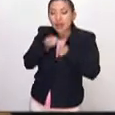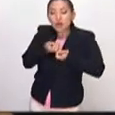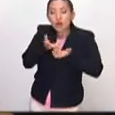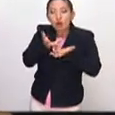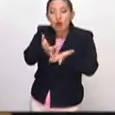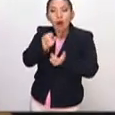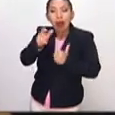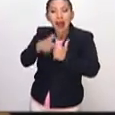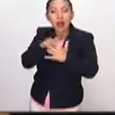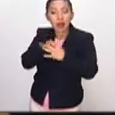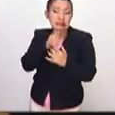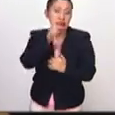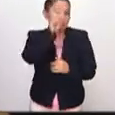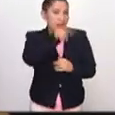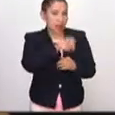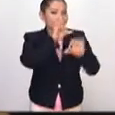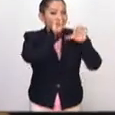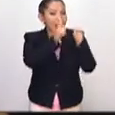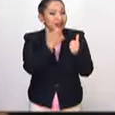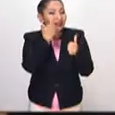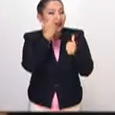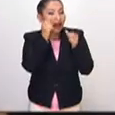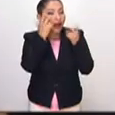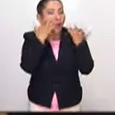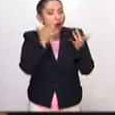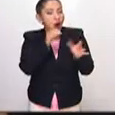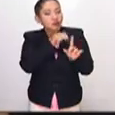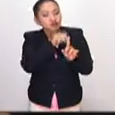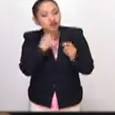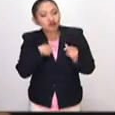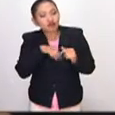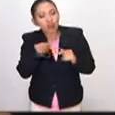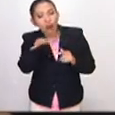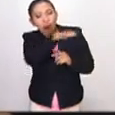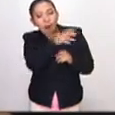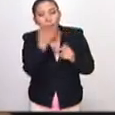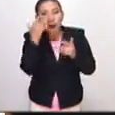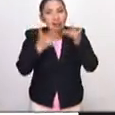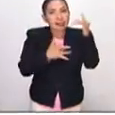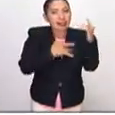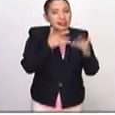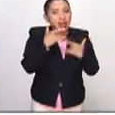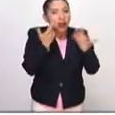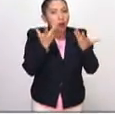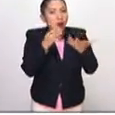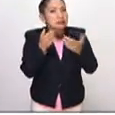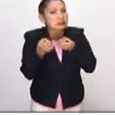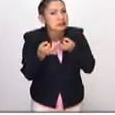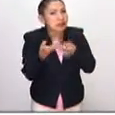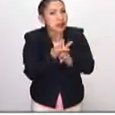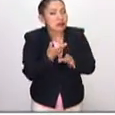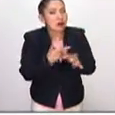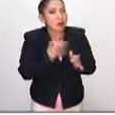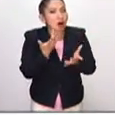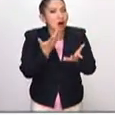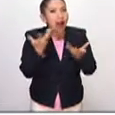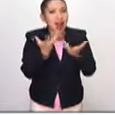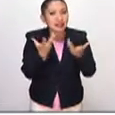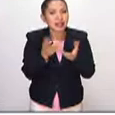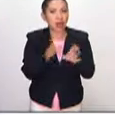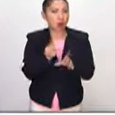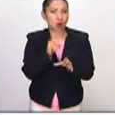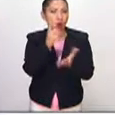Es un arte que busca despertar justamente entre nosotros una sensación, una reacción inmediata que nos haga no solamente